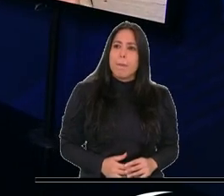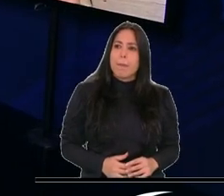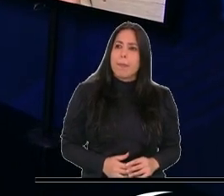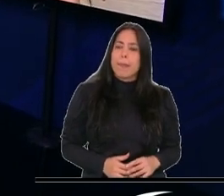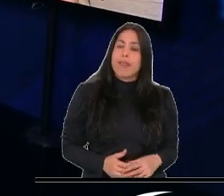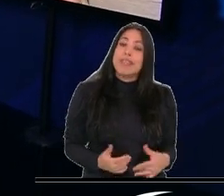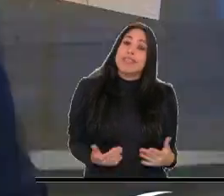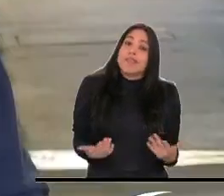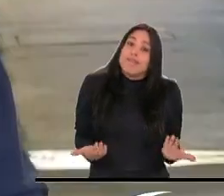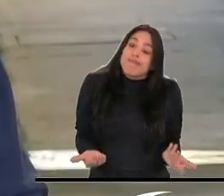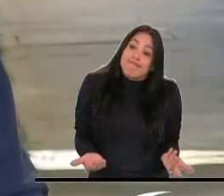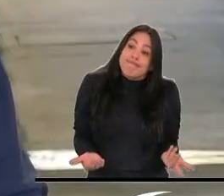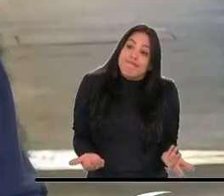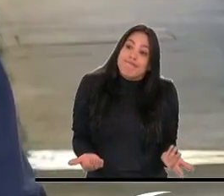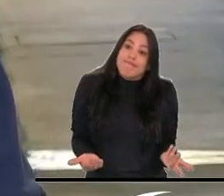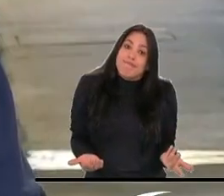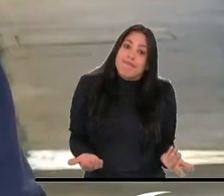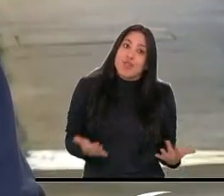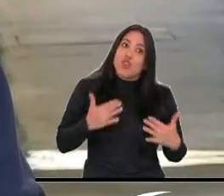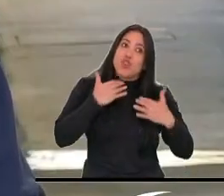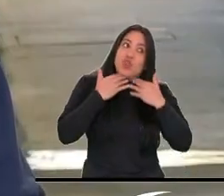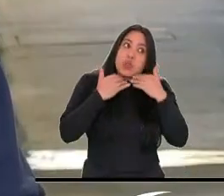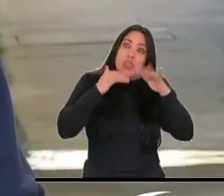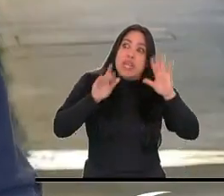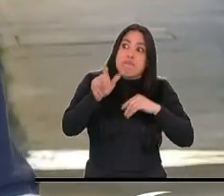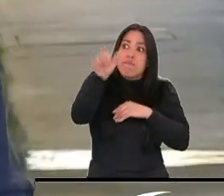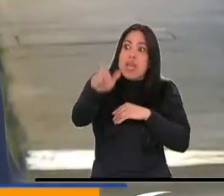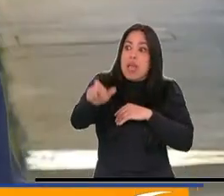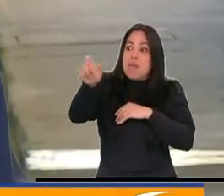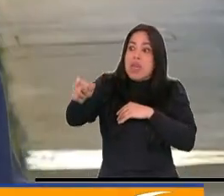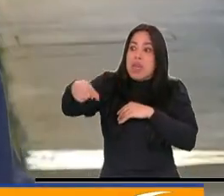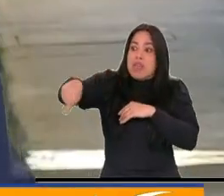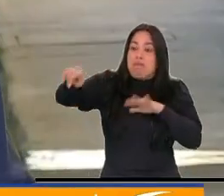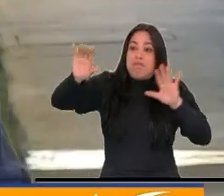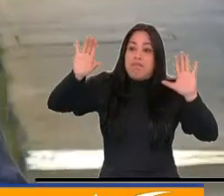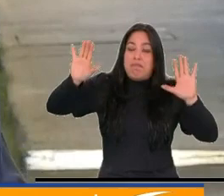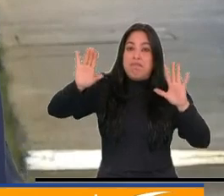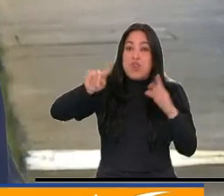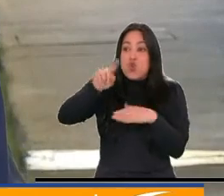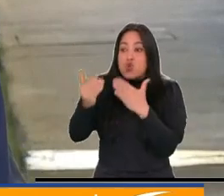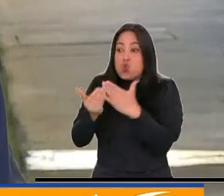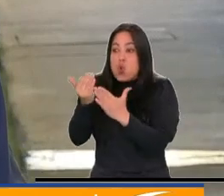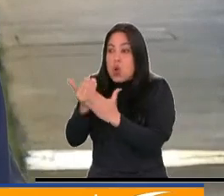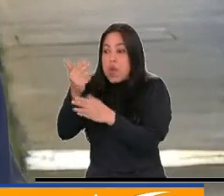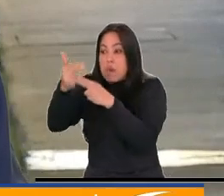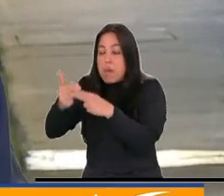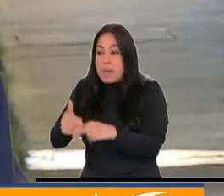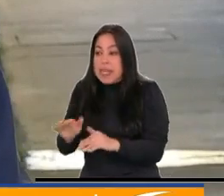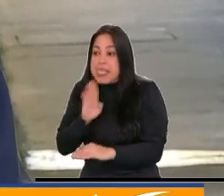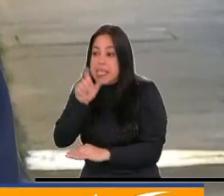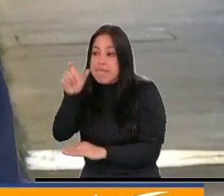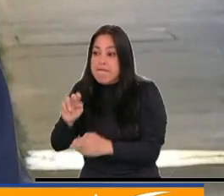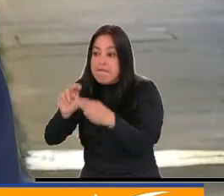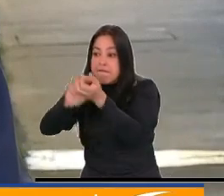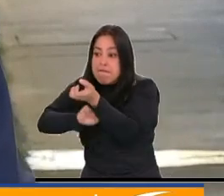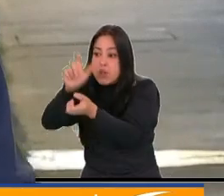Bueno, no sé cómo serán como personas estos jugadores que nombraste, pero Pelé,